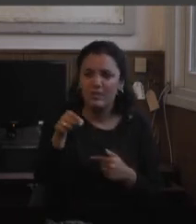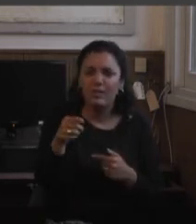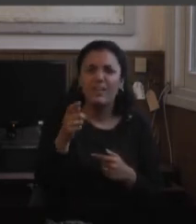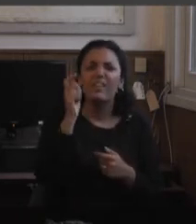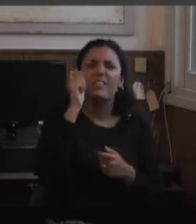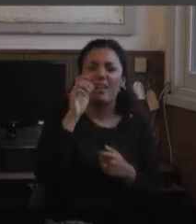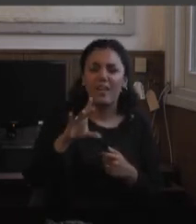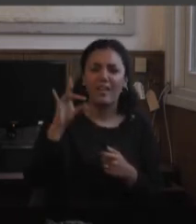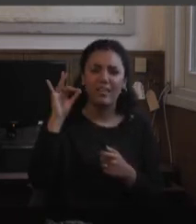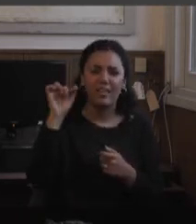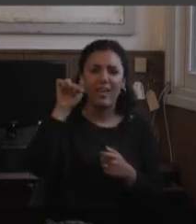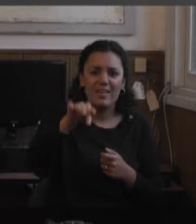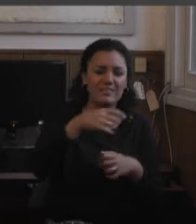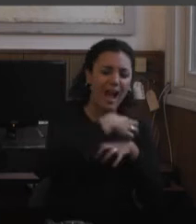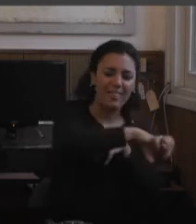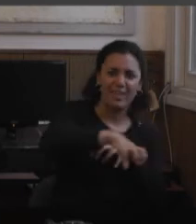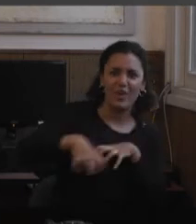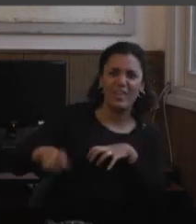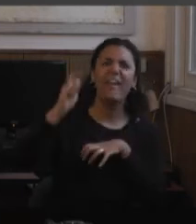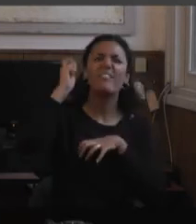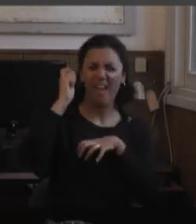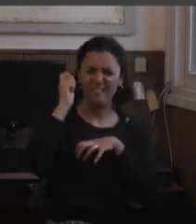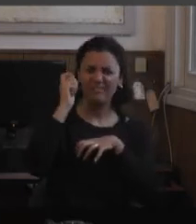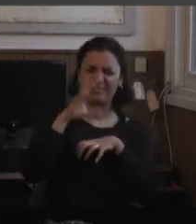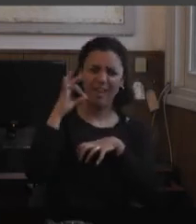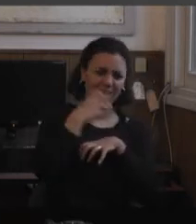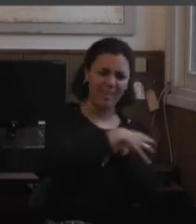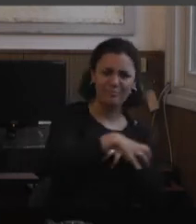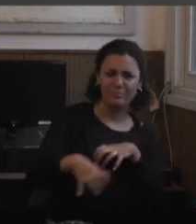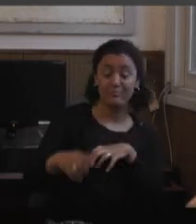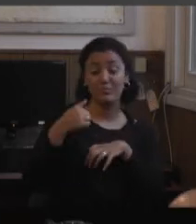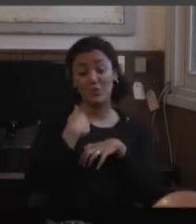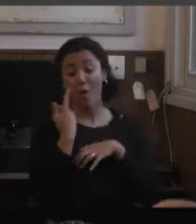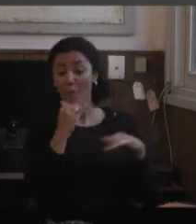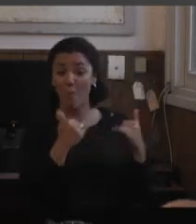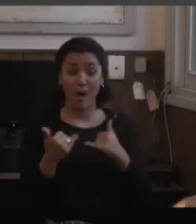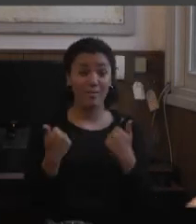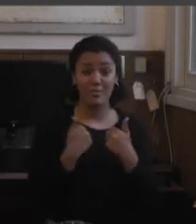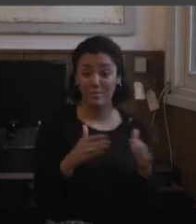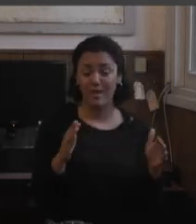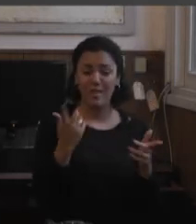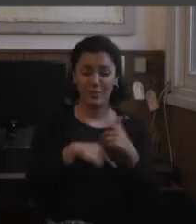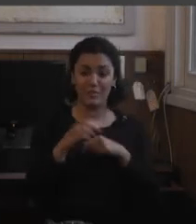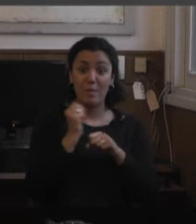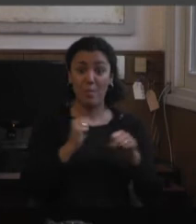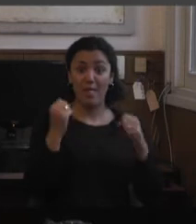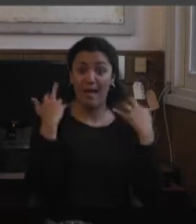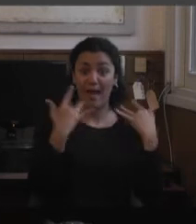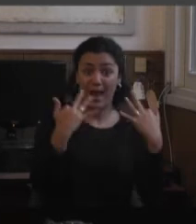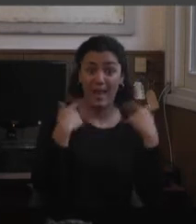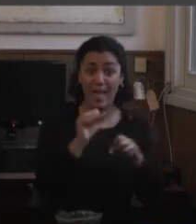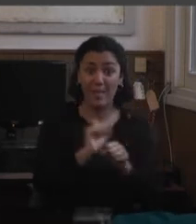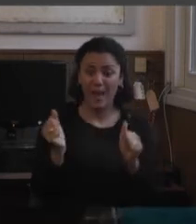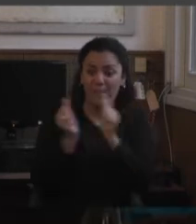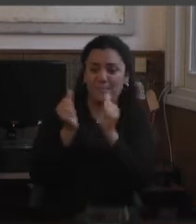¿quién eligió las categorías? Entonces, bueno, y después ella me entusiasmó y seguí jugando, si uno podía entonces armar carreras para siameses o